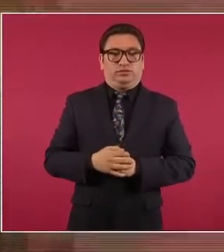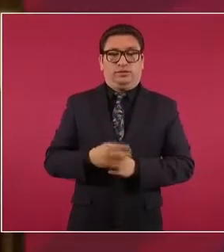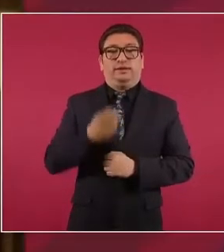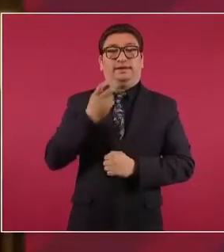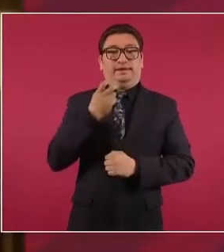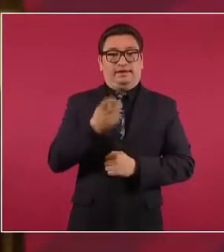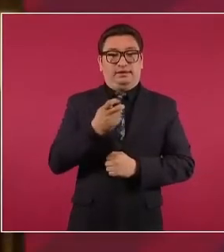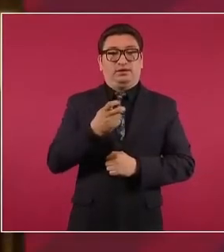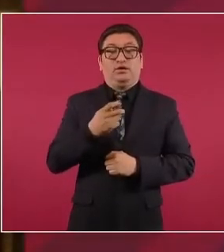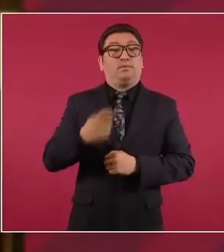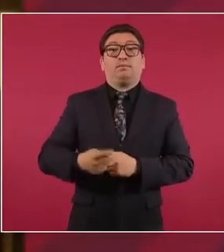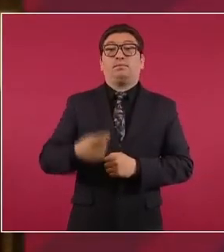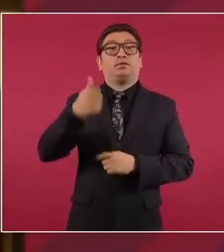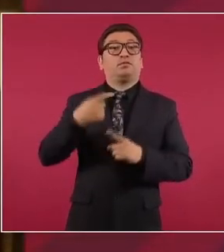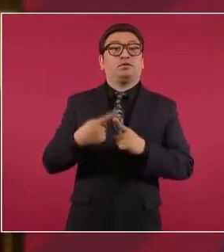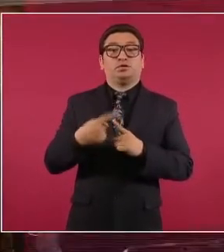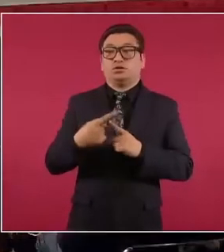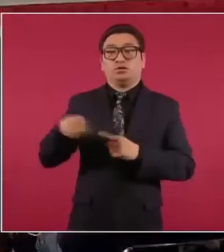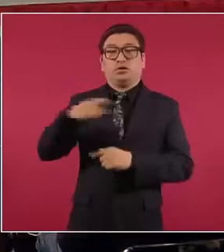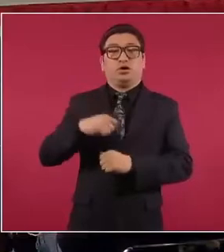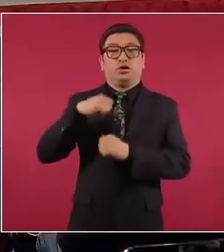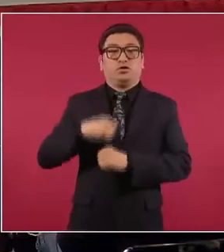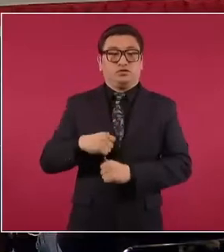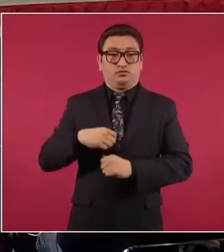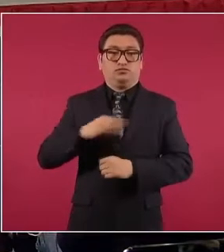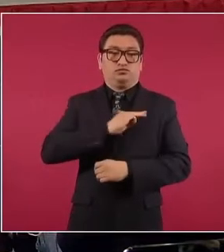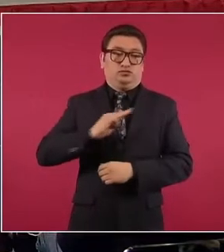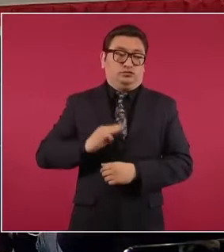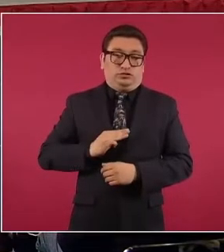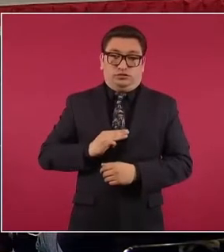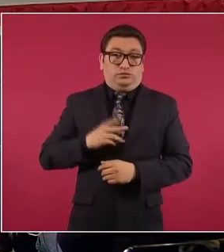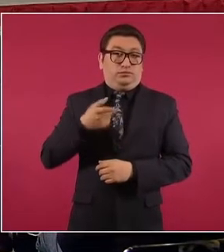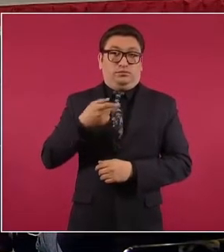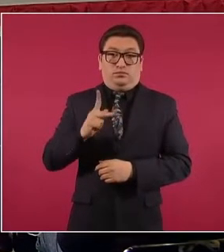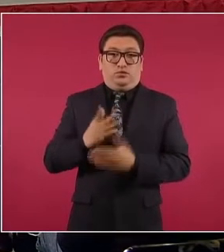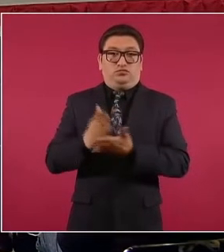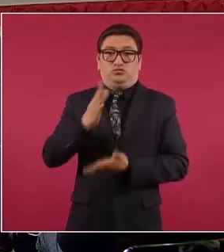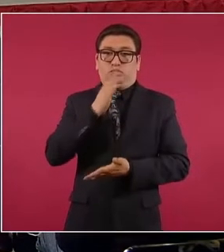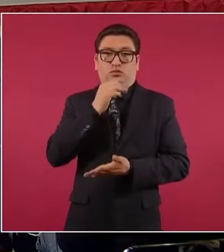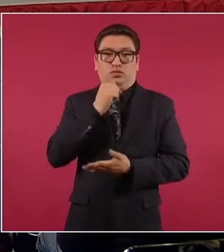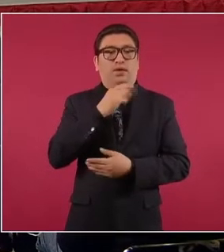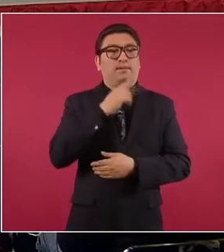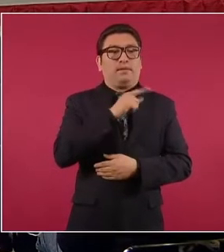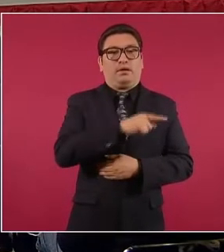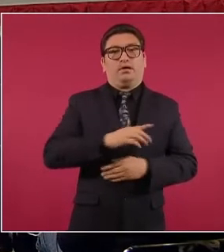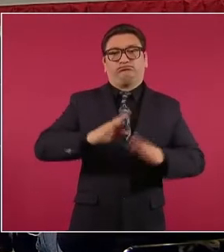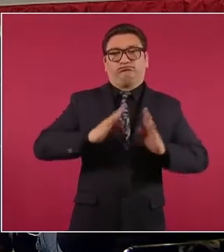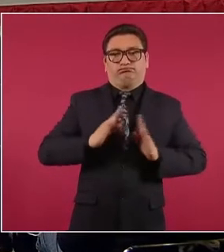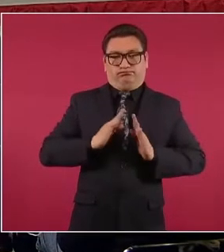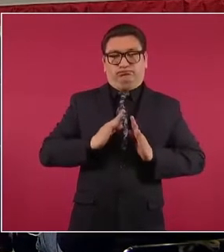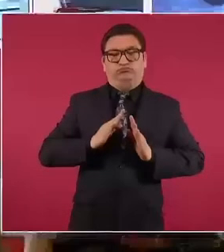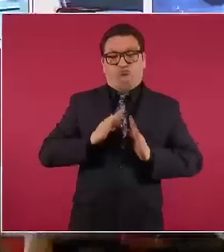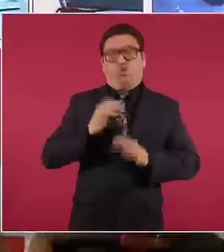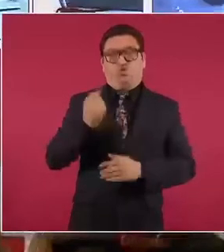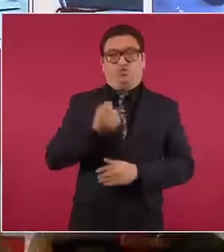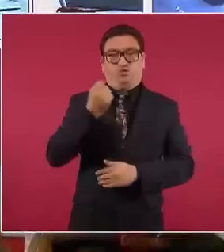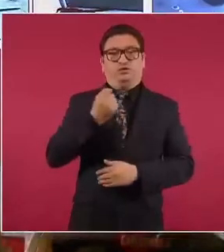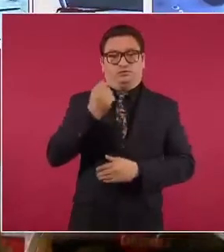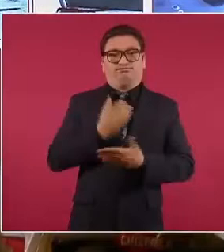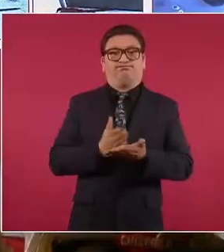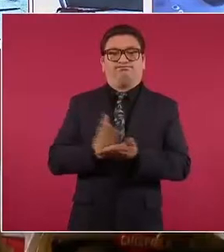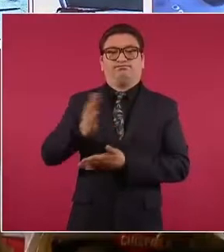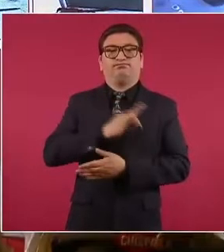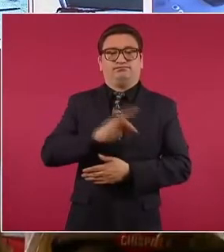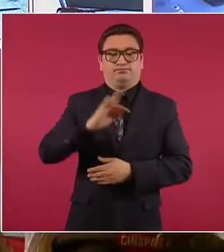debieron haber intervenido las autoridades de carácter municipal, pero no intervinieron, pero estuvo ahí afortunadamente el Ejército que sí